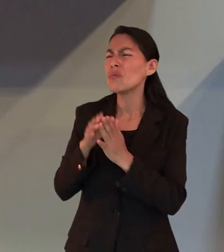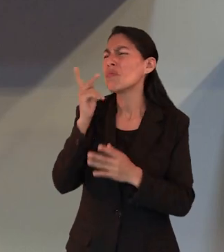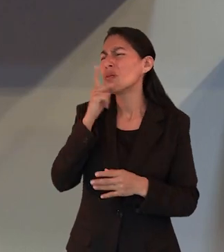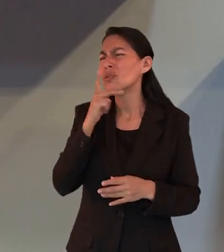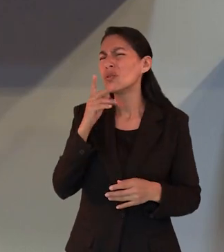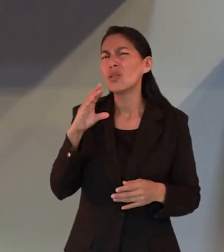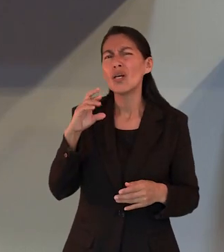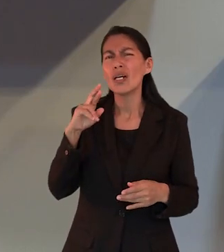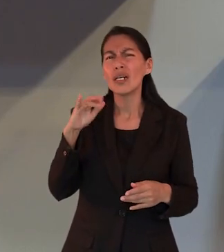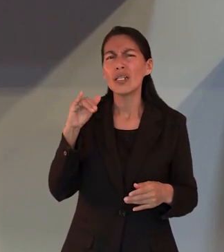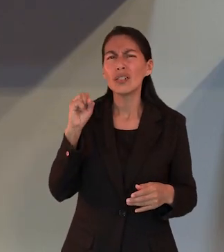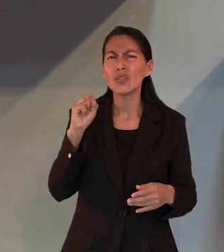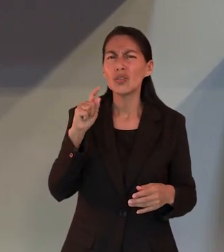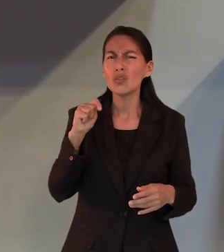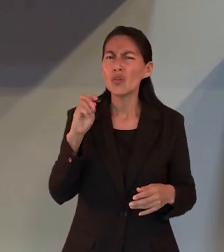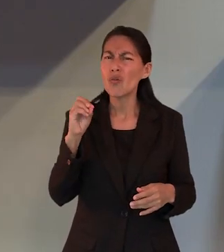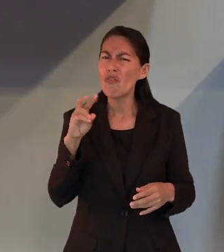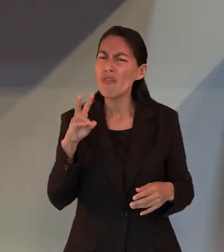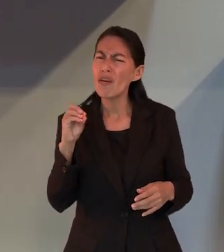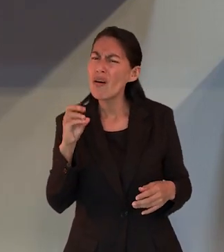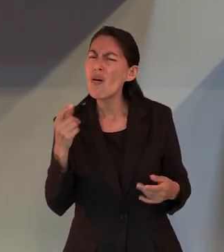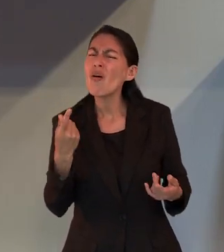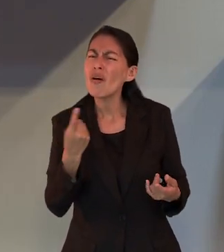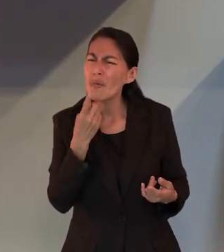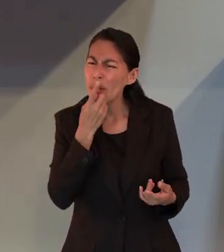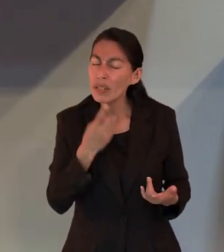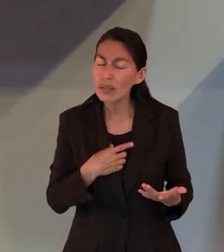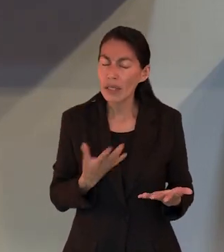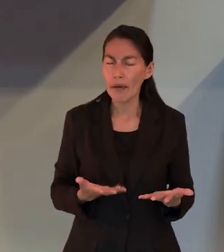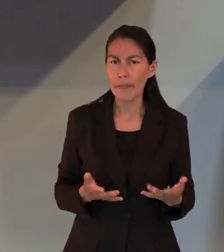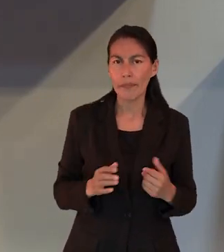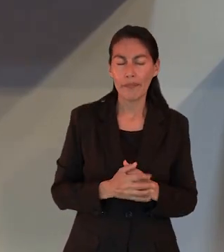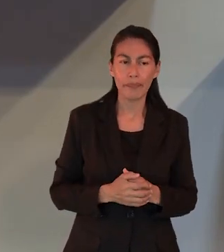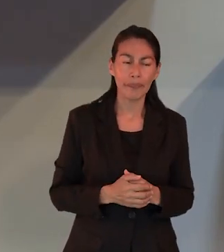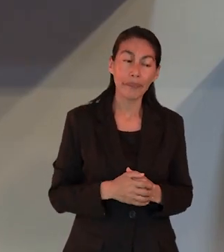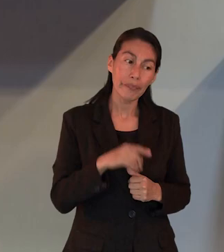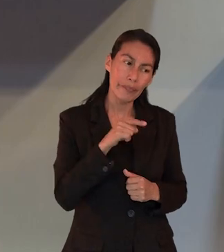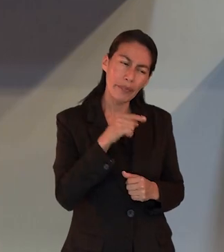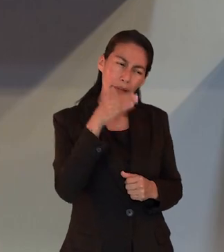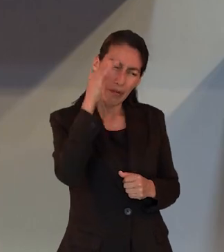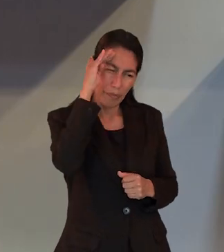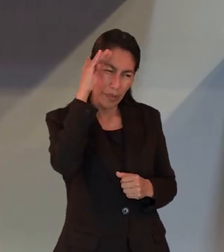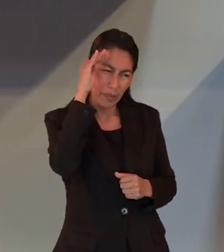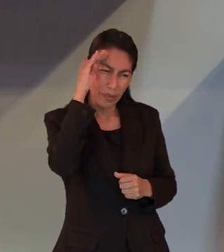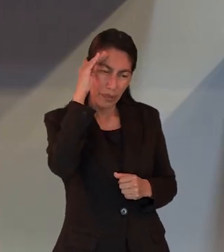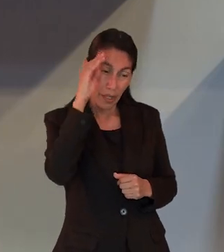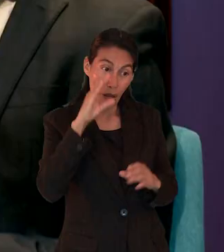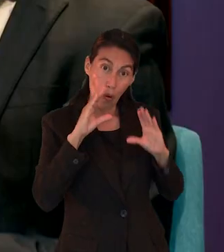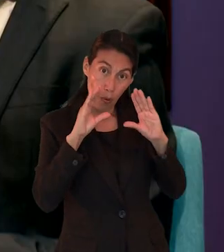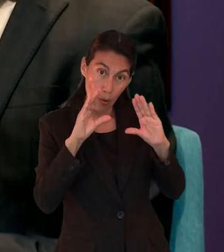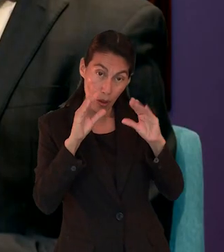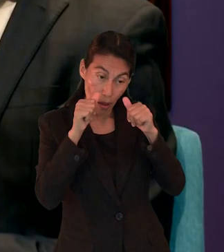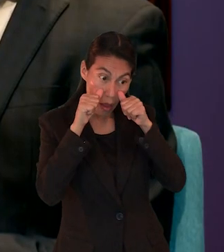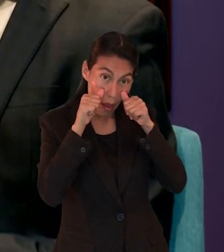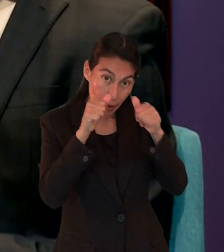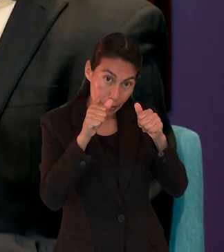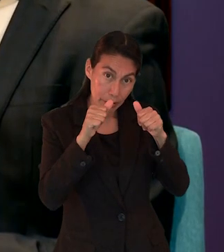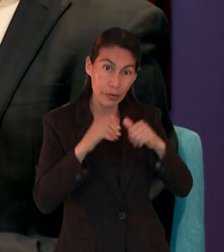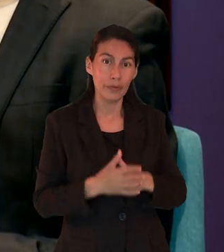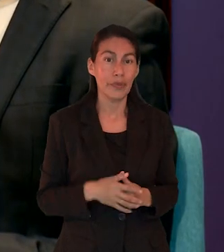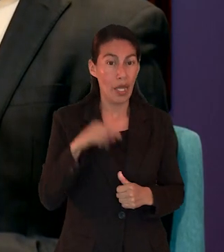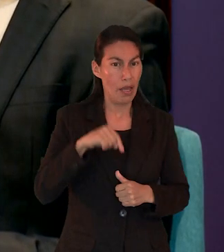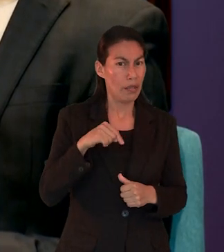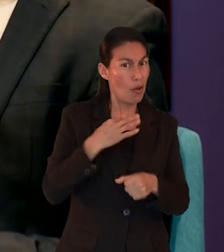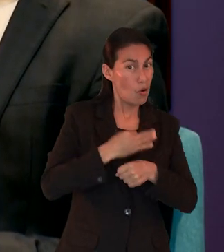más. Pastor Gisóstobo, ¿qué nos podría comentar en ese sentido, de ese pensamiento de Pablo? En ese sentido, lo que vemos aquí es